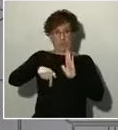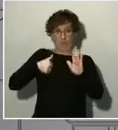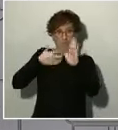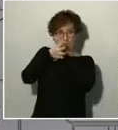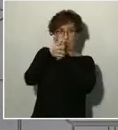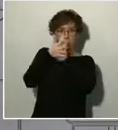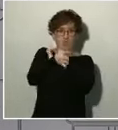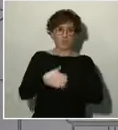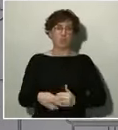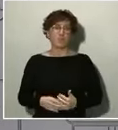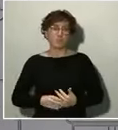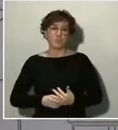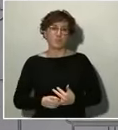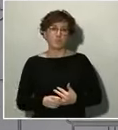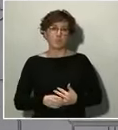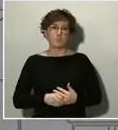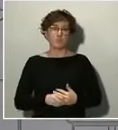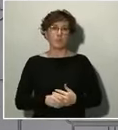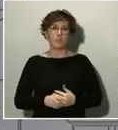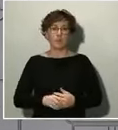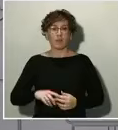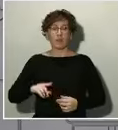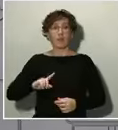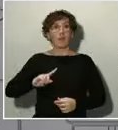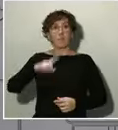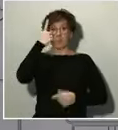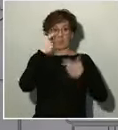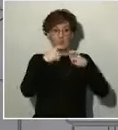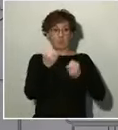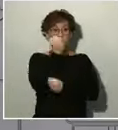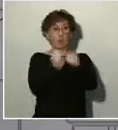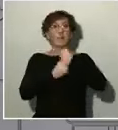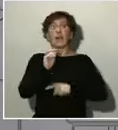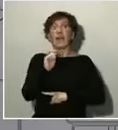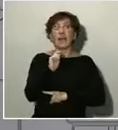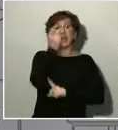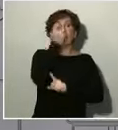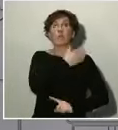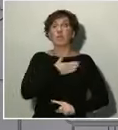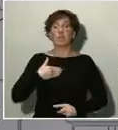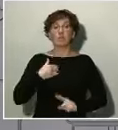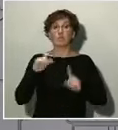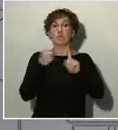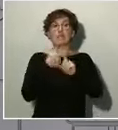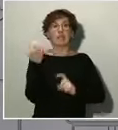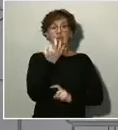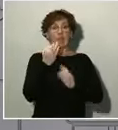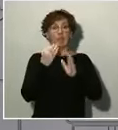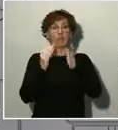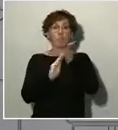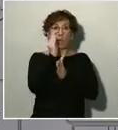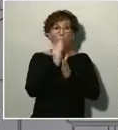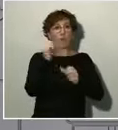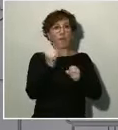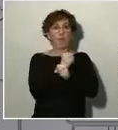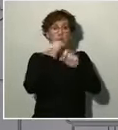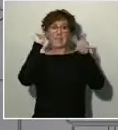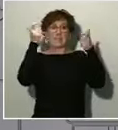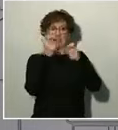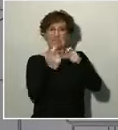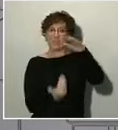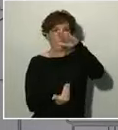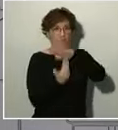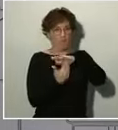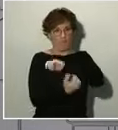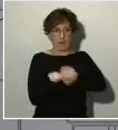El primer hito en el frente económico será frenar la caída de la producción y el empleo. El segundo hito será doblegar